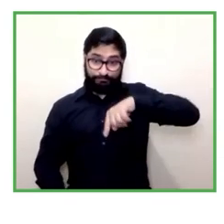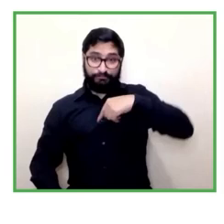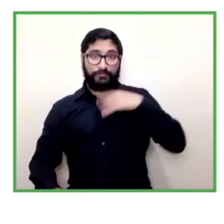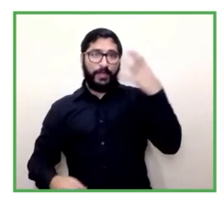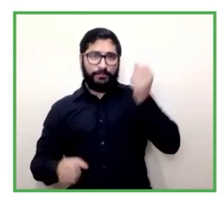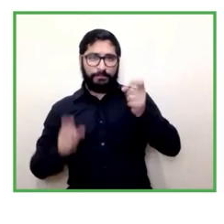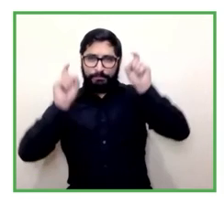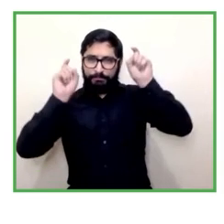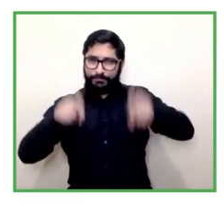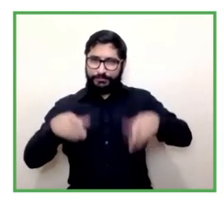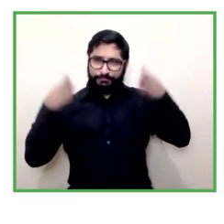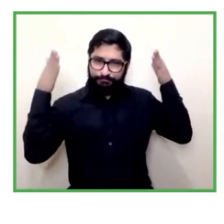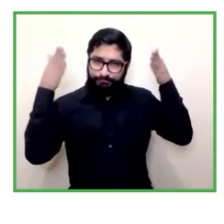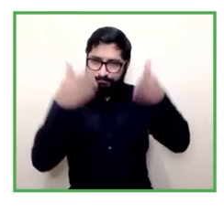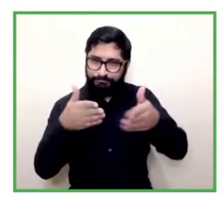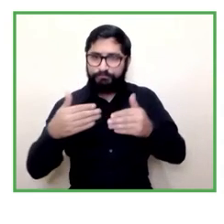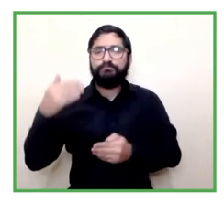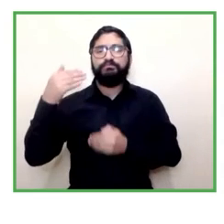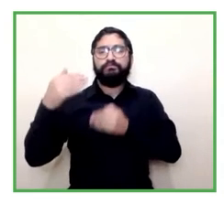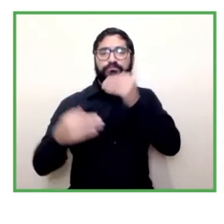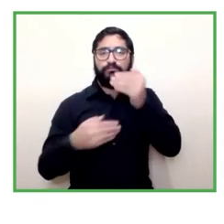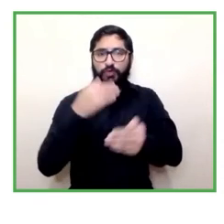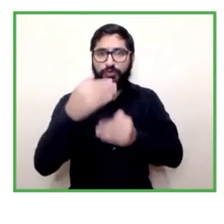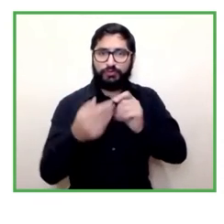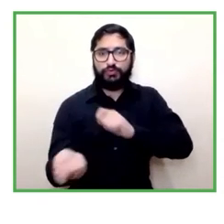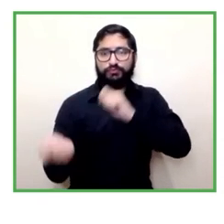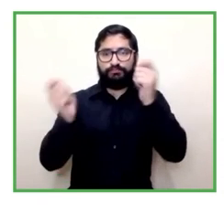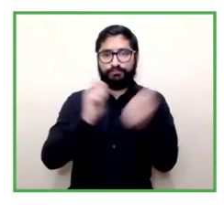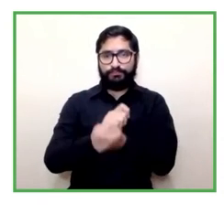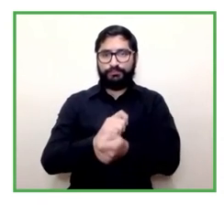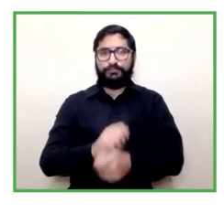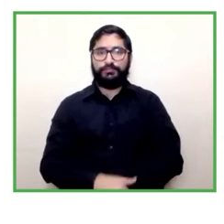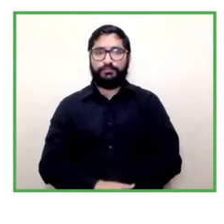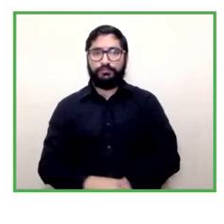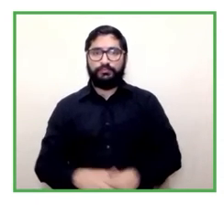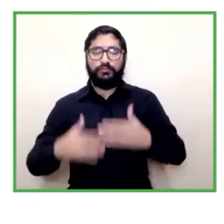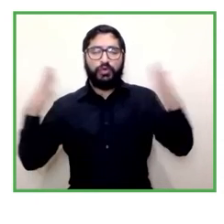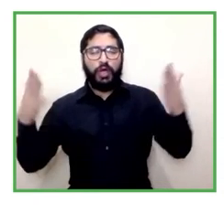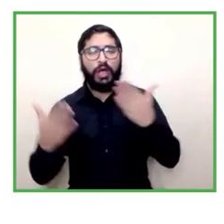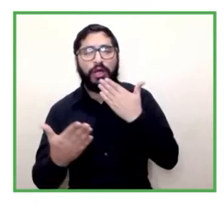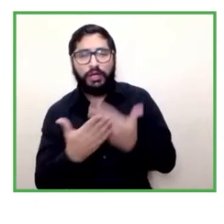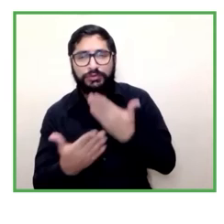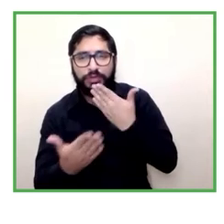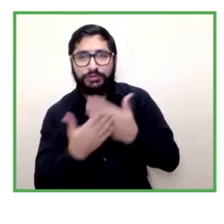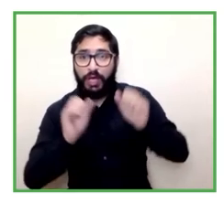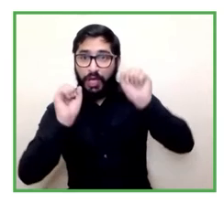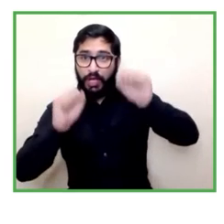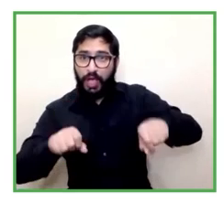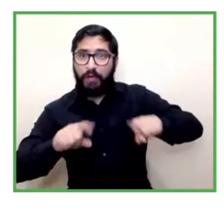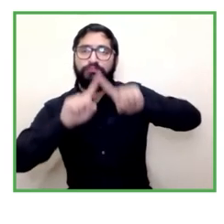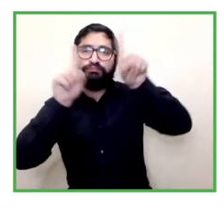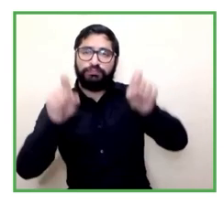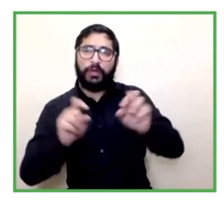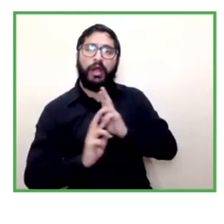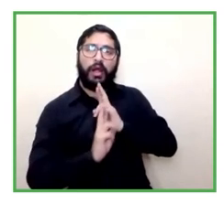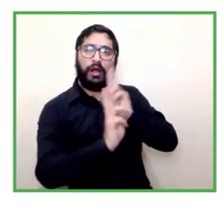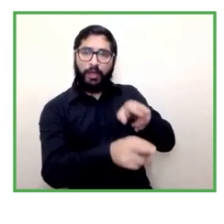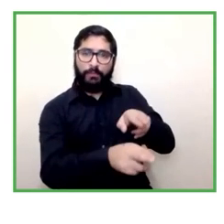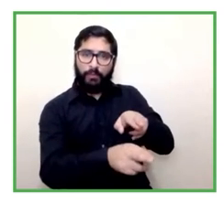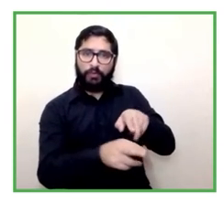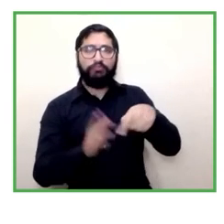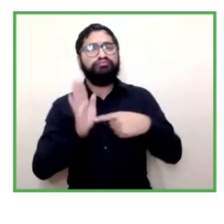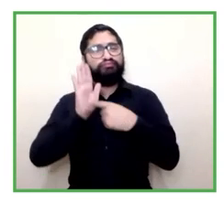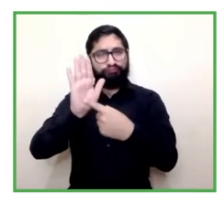adelante Alicia muchas gracias por la pregunta bueno en tu presentación de la pregunta ya diste